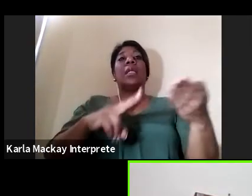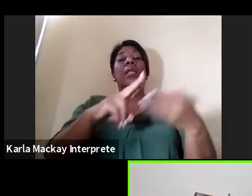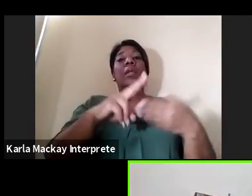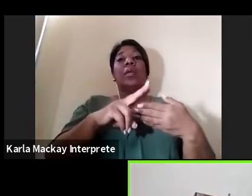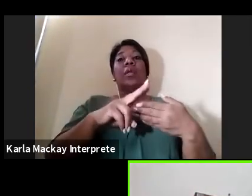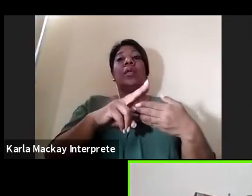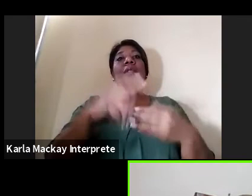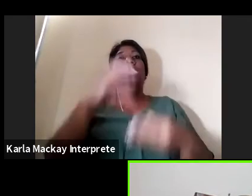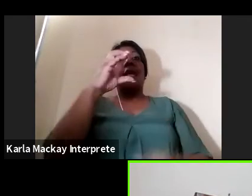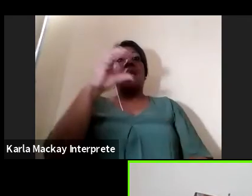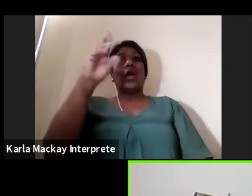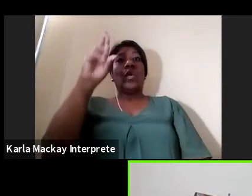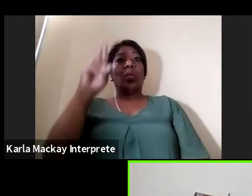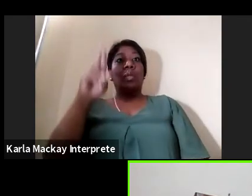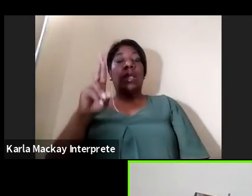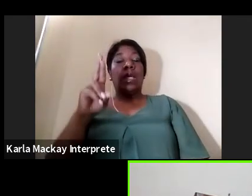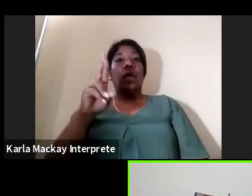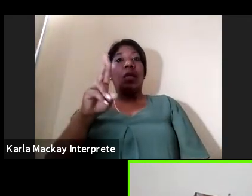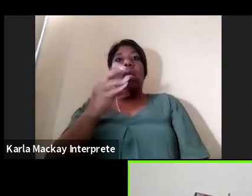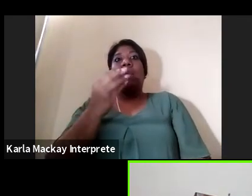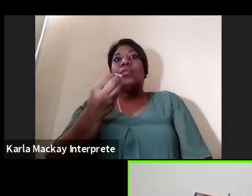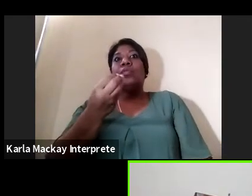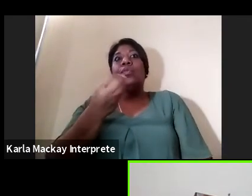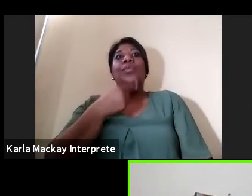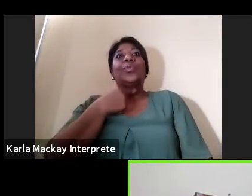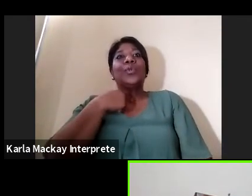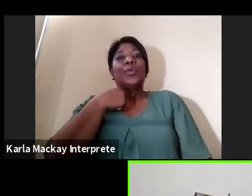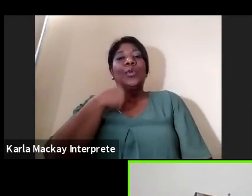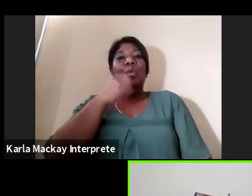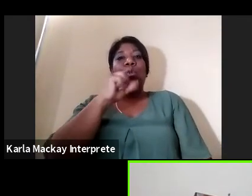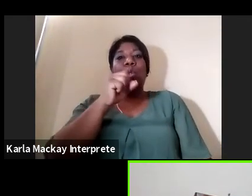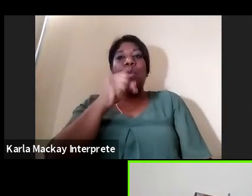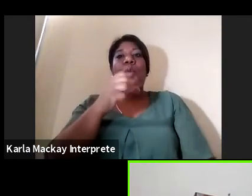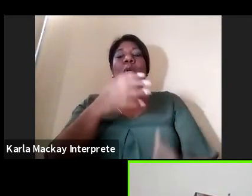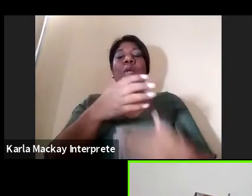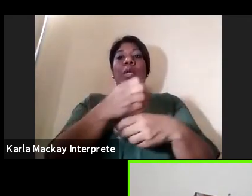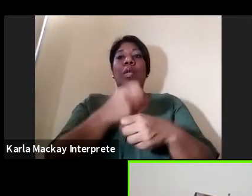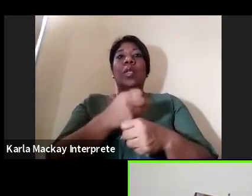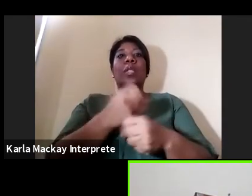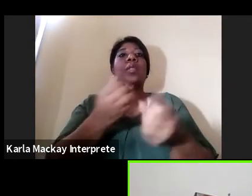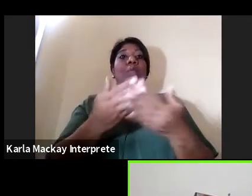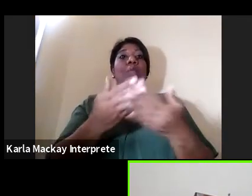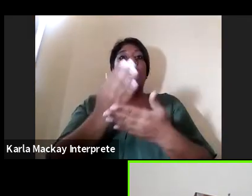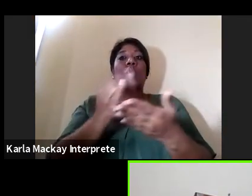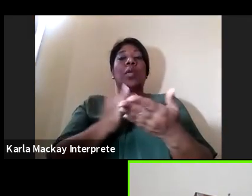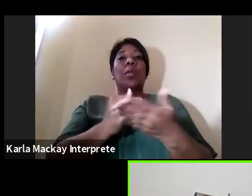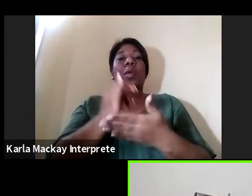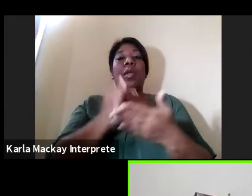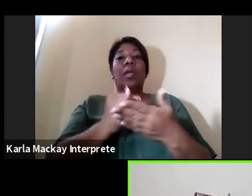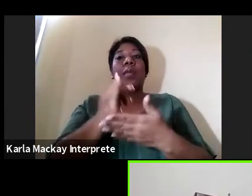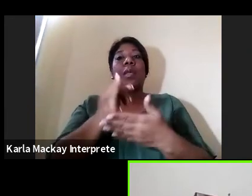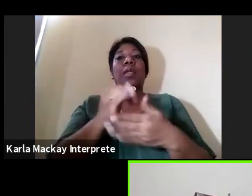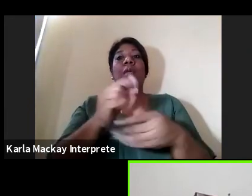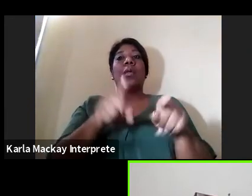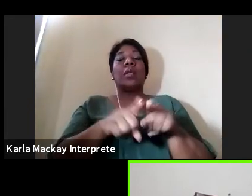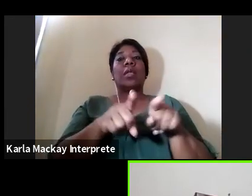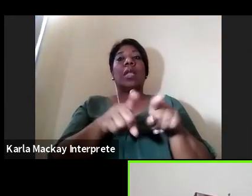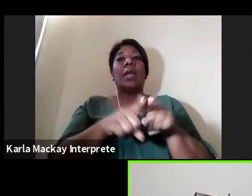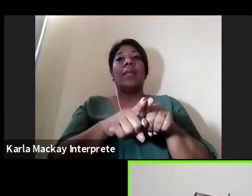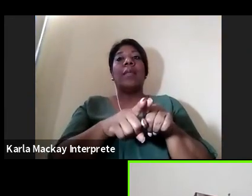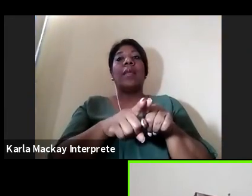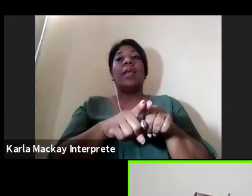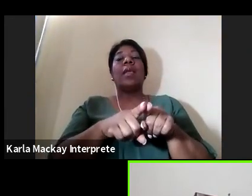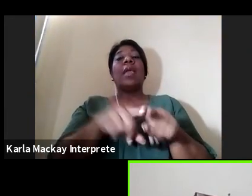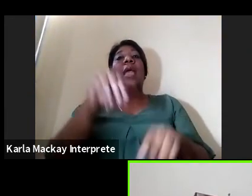Costa Rica con muchísimo gusto puedo hacer los enlaces con investigadores como Adrián Ruiz que usted ahora mencionó